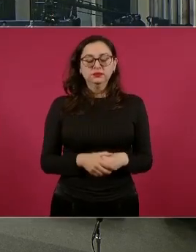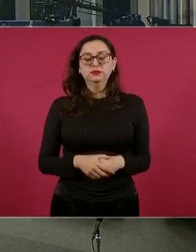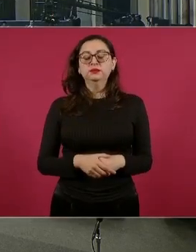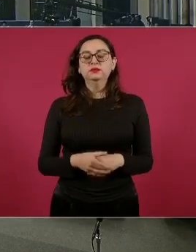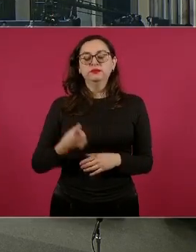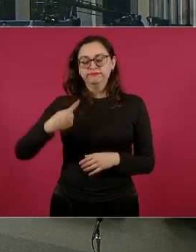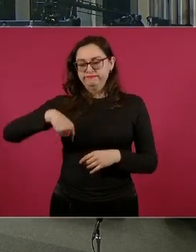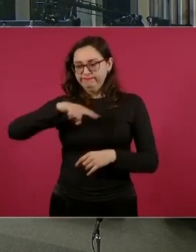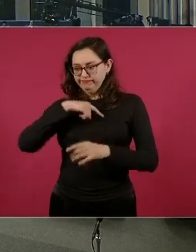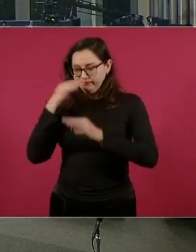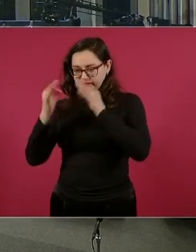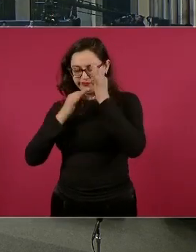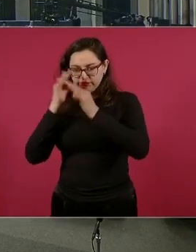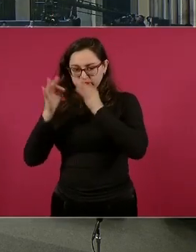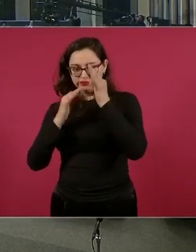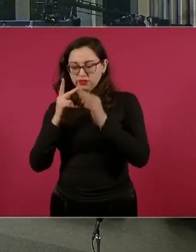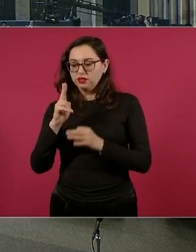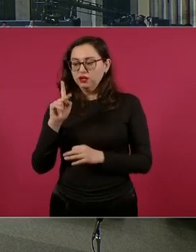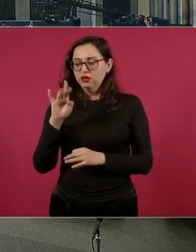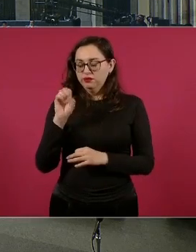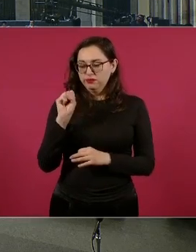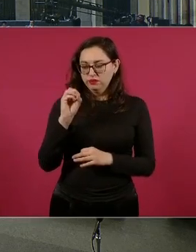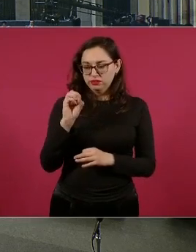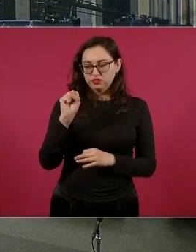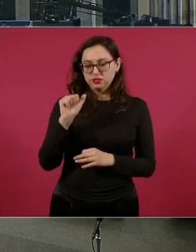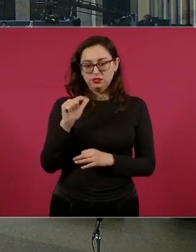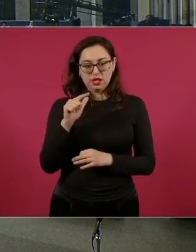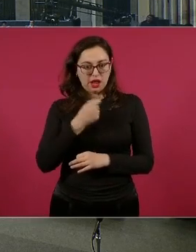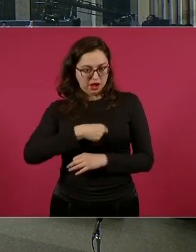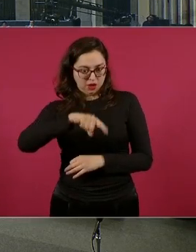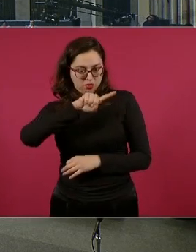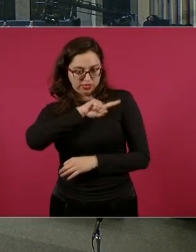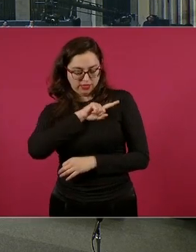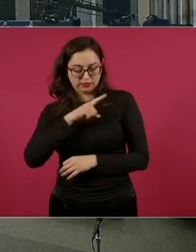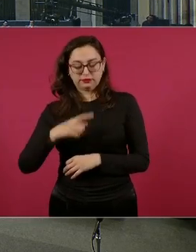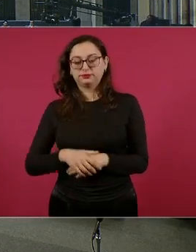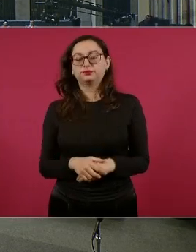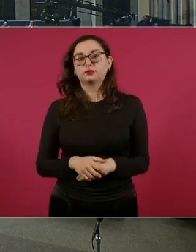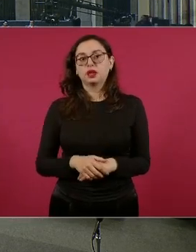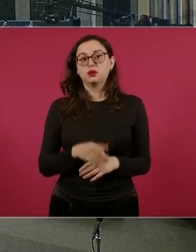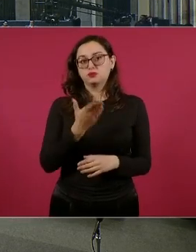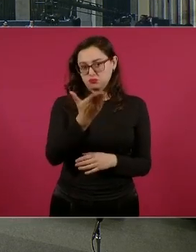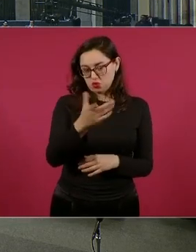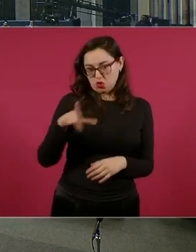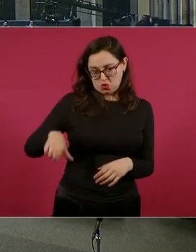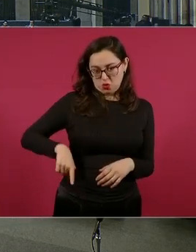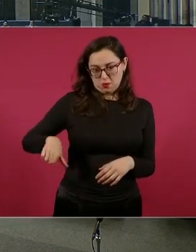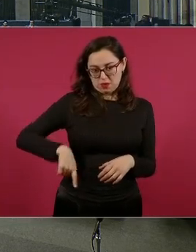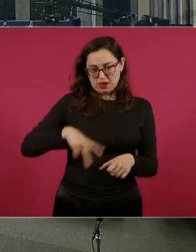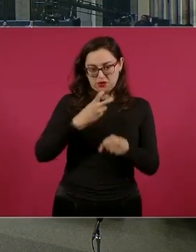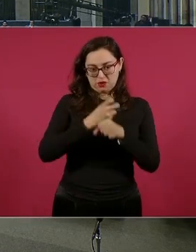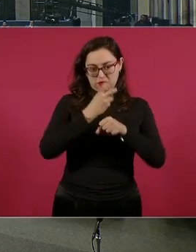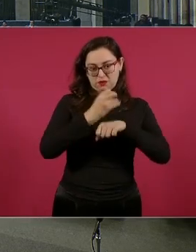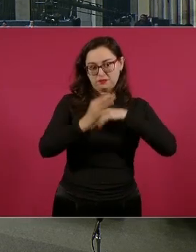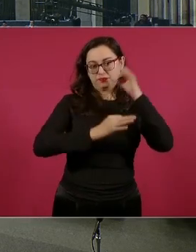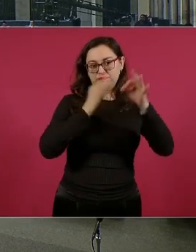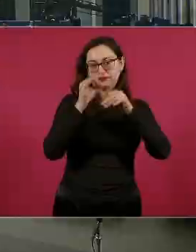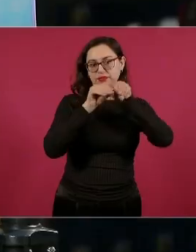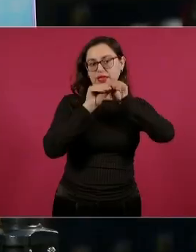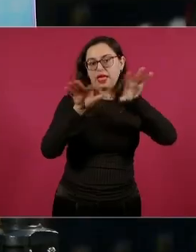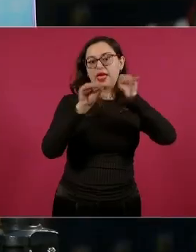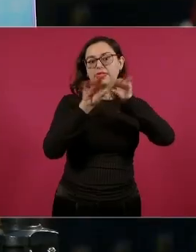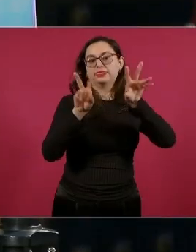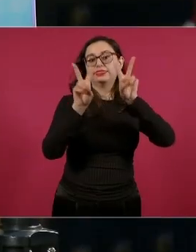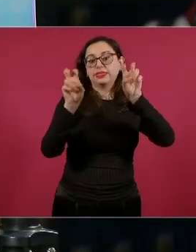Saludable hemos creado una subcampaña de la que ustedes tienen para el control de las drogas,